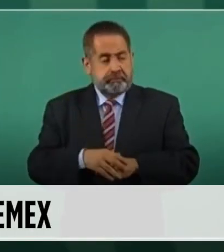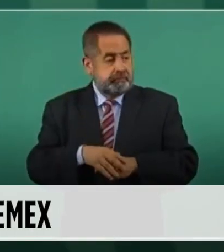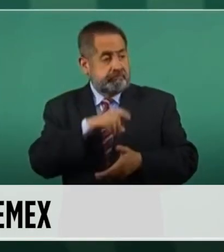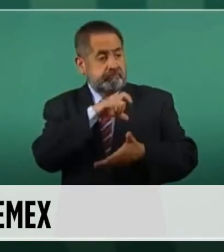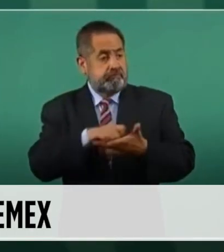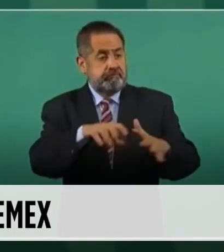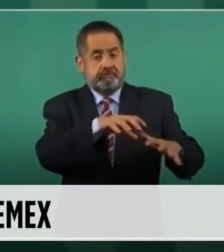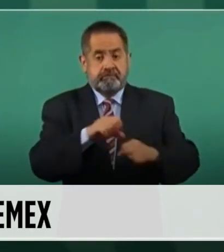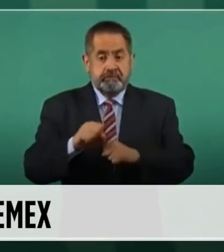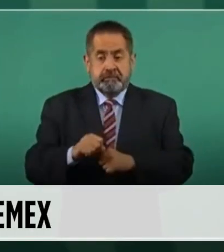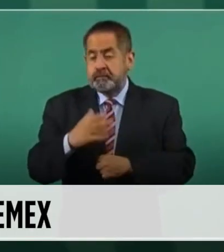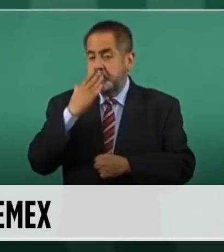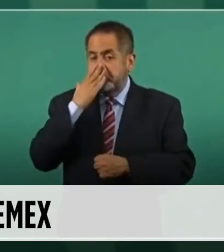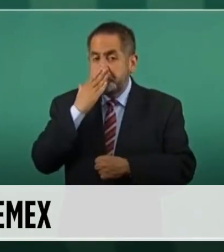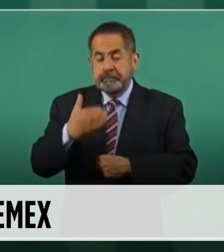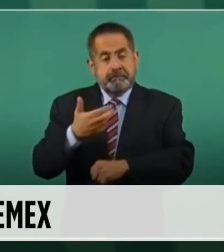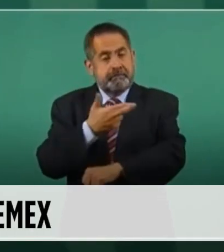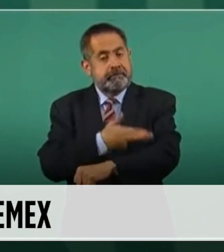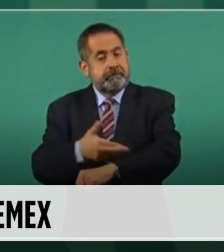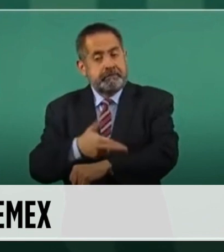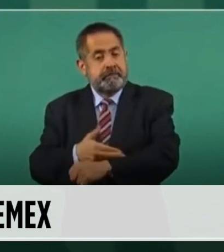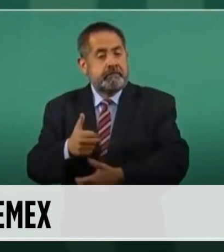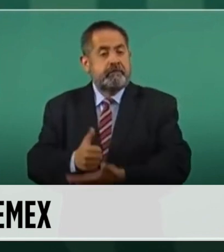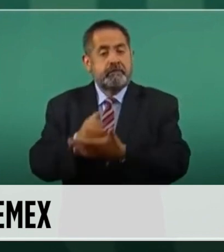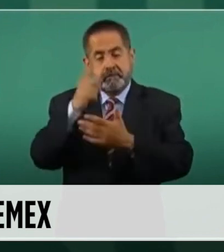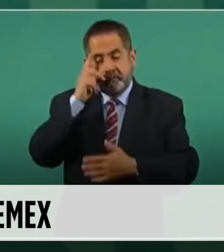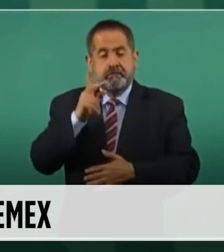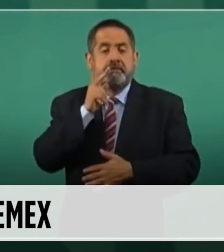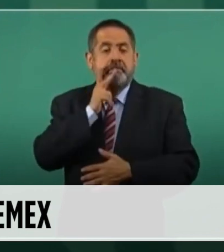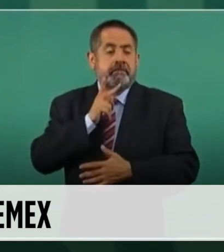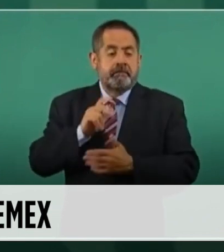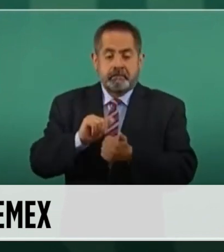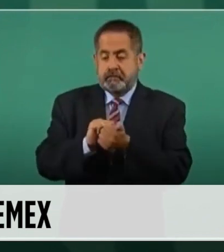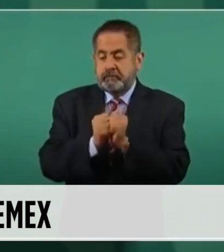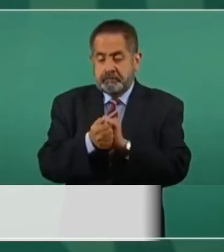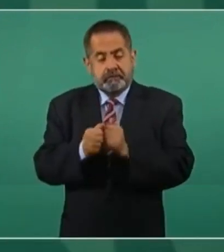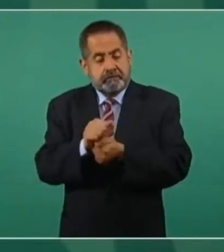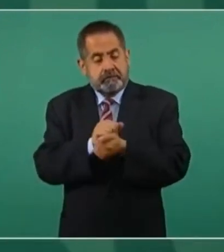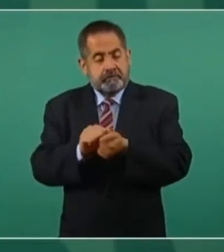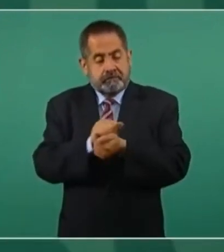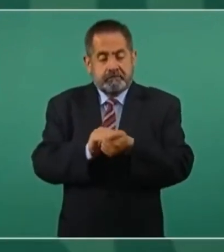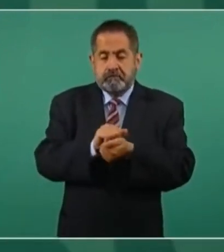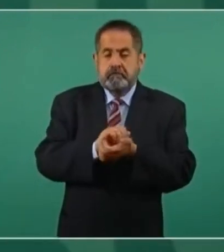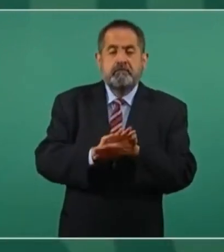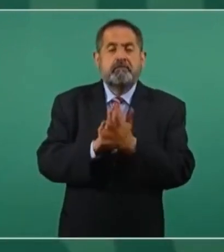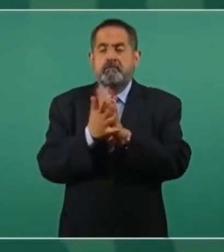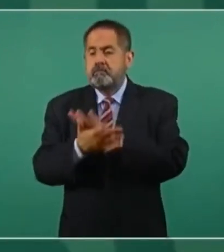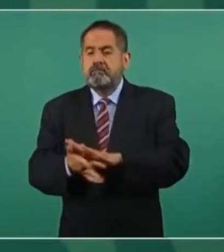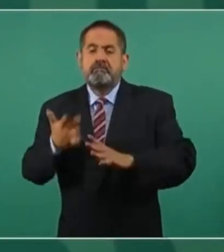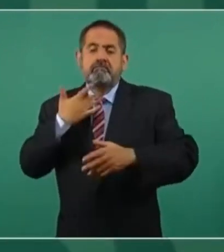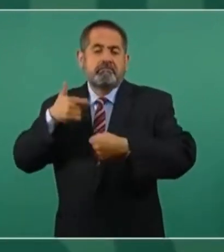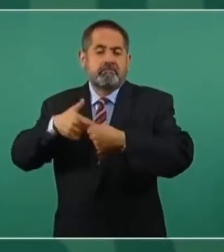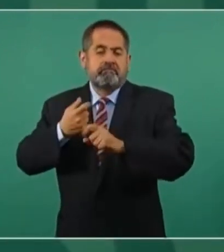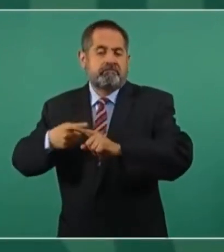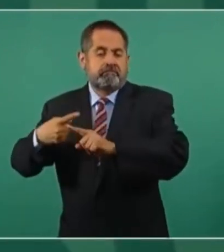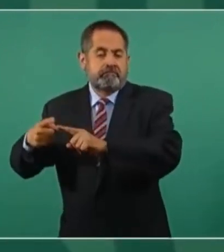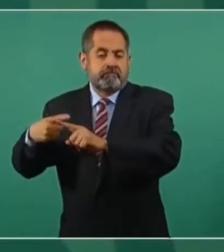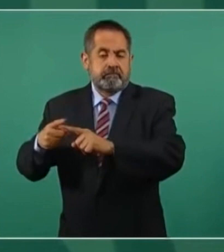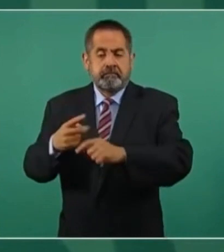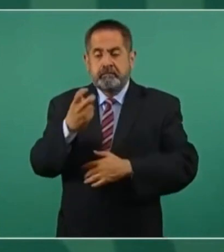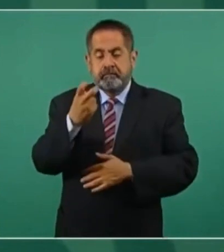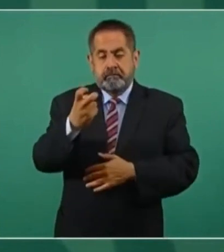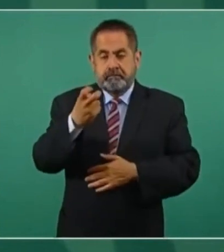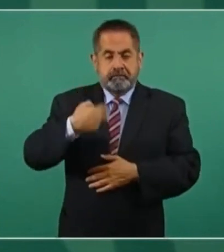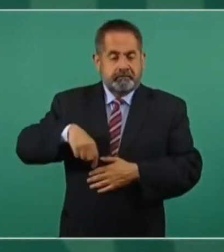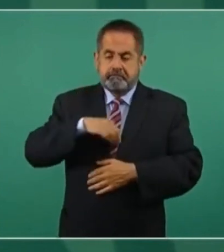bajo costo el procesamiento del crudo y la producción de petrolíferos. Tal es la razón por la cual